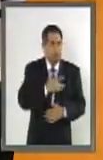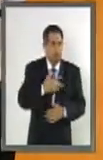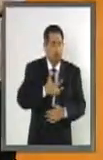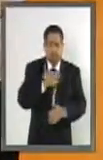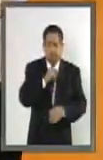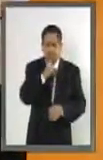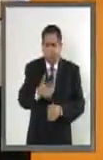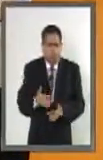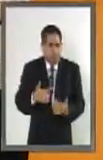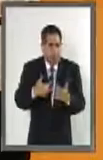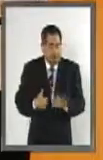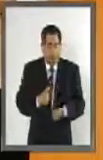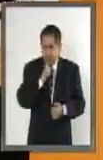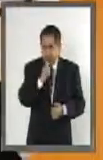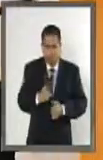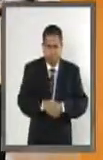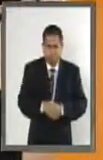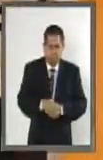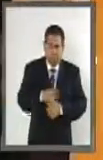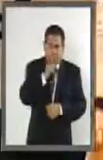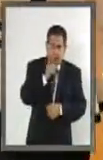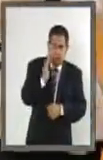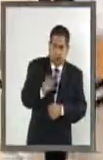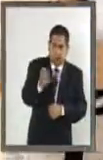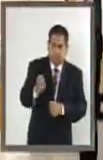y es inaceptable. Gracias.